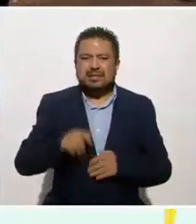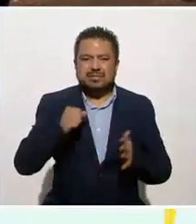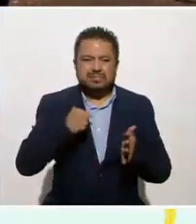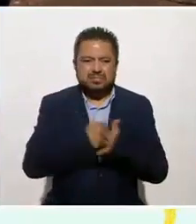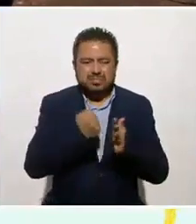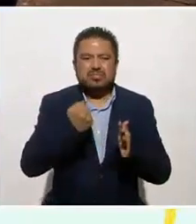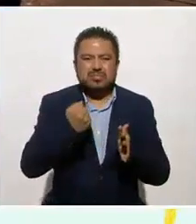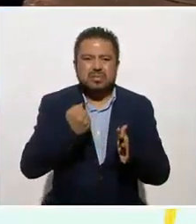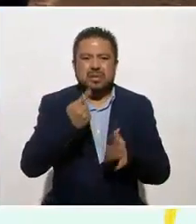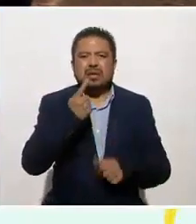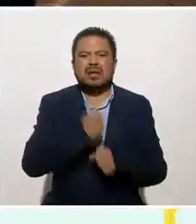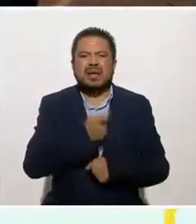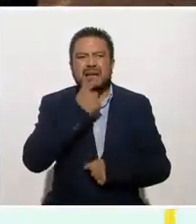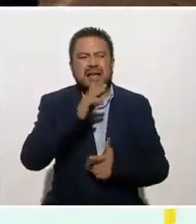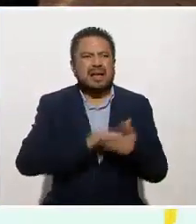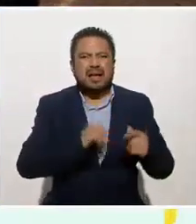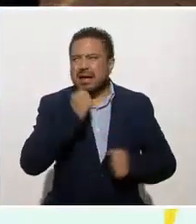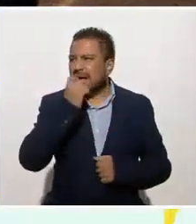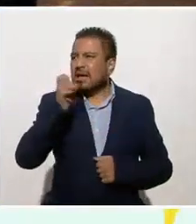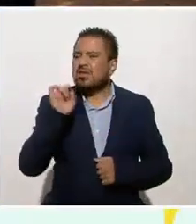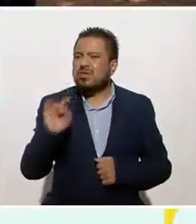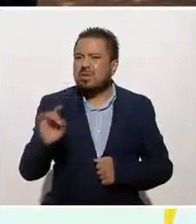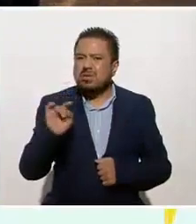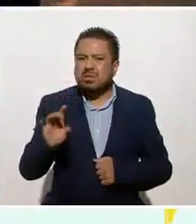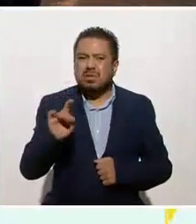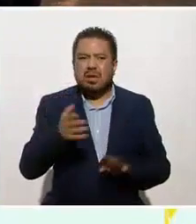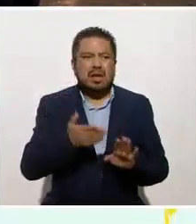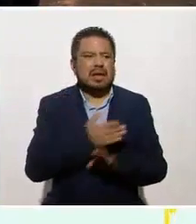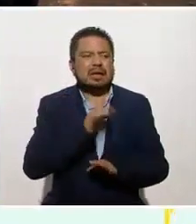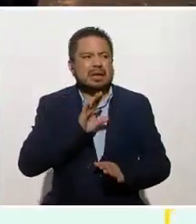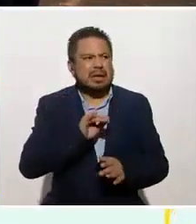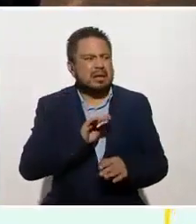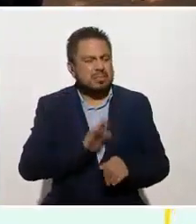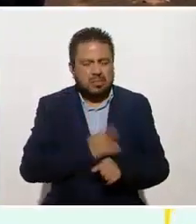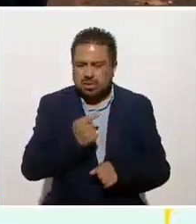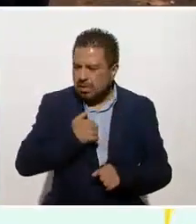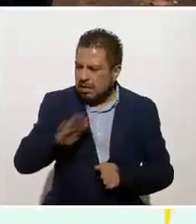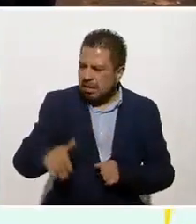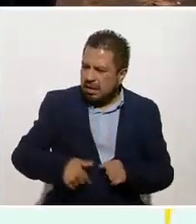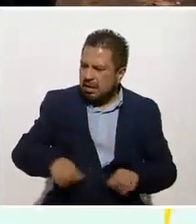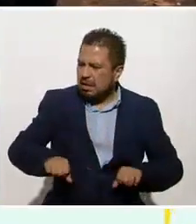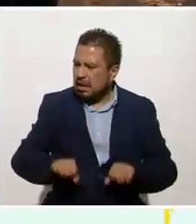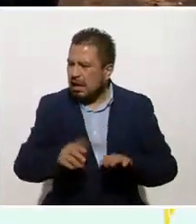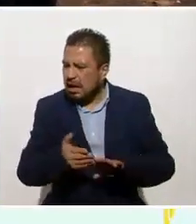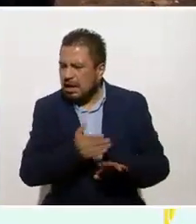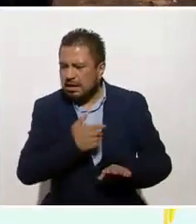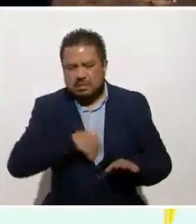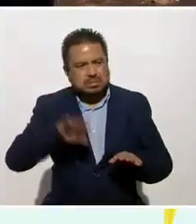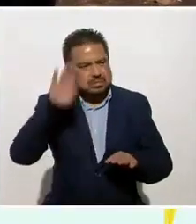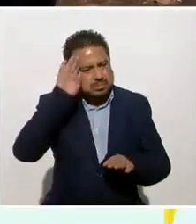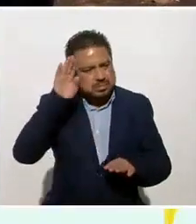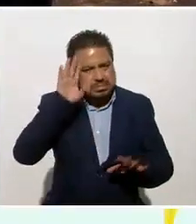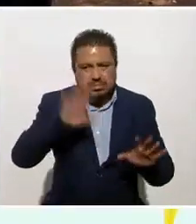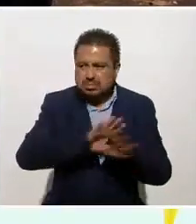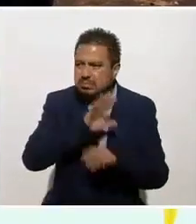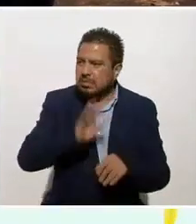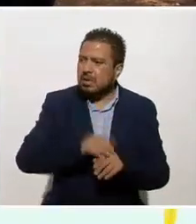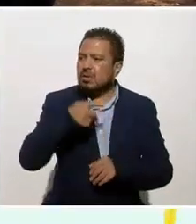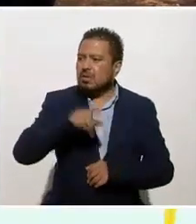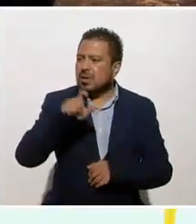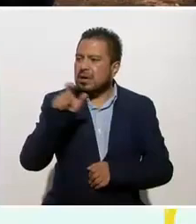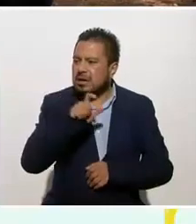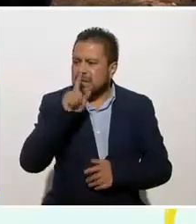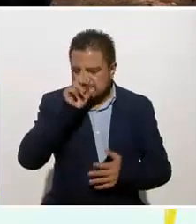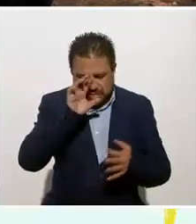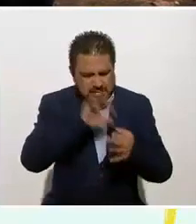tobillo, lo primero que es ¡au! el dolor. Antes de que digas ¡chin! ¿por qué me pegué? Fue el carrito yo. Antes de que empieces a pensar. Pero cuando te empiezas a